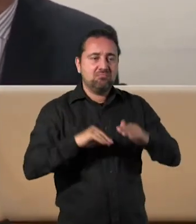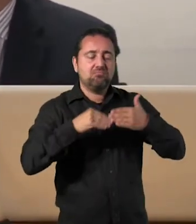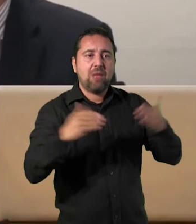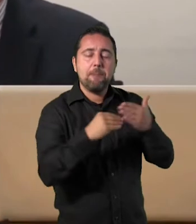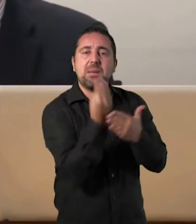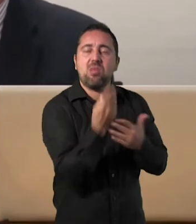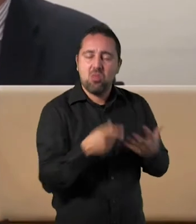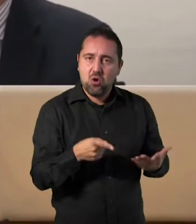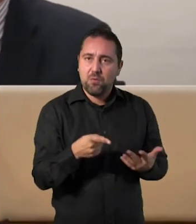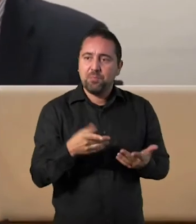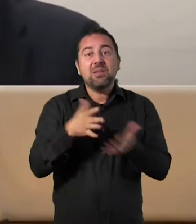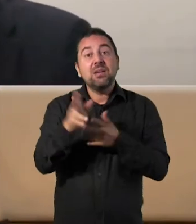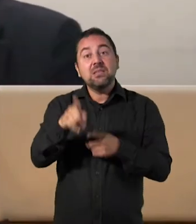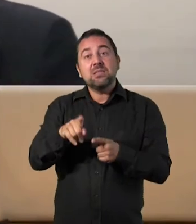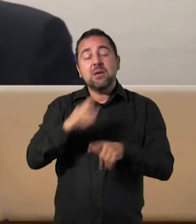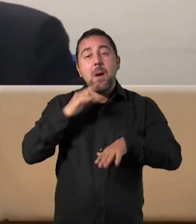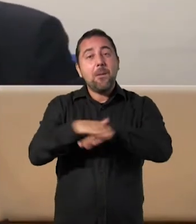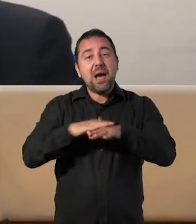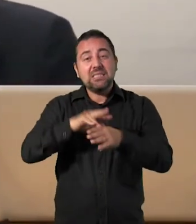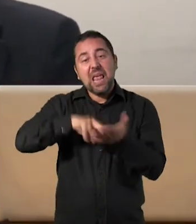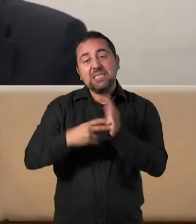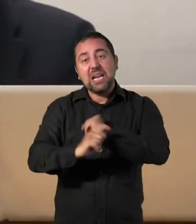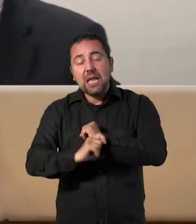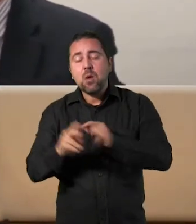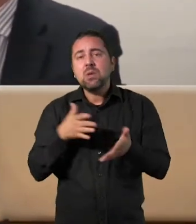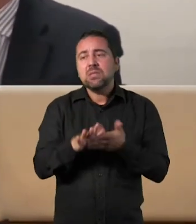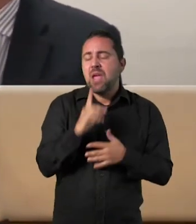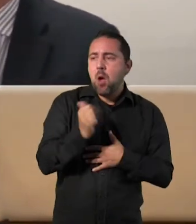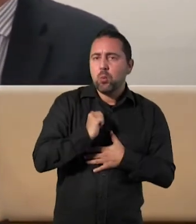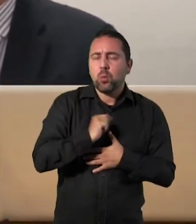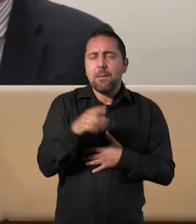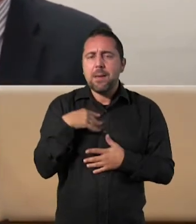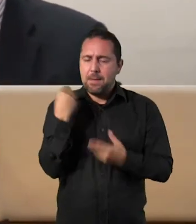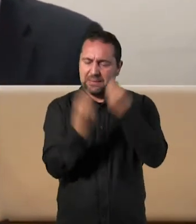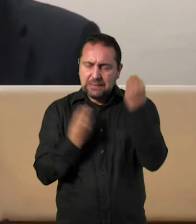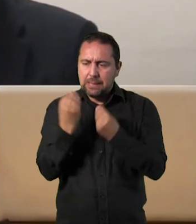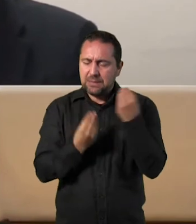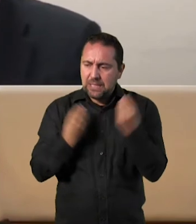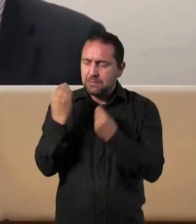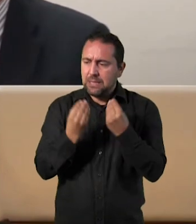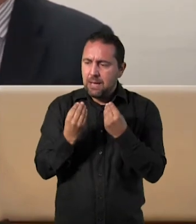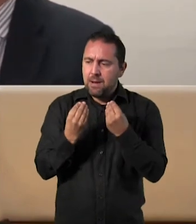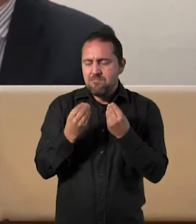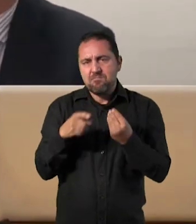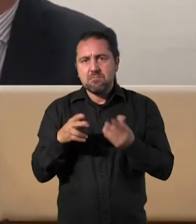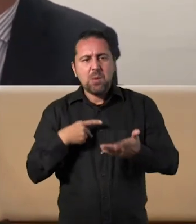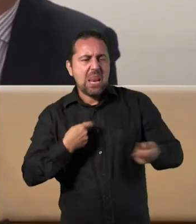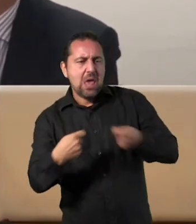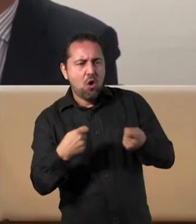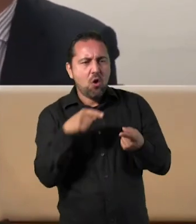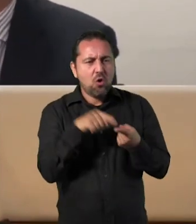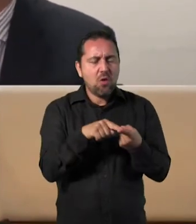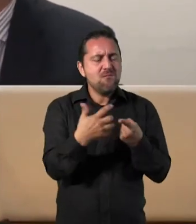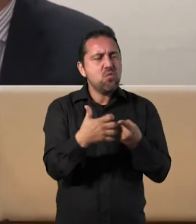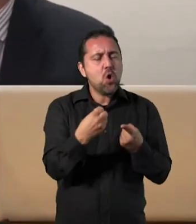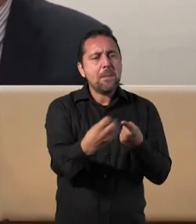a darle vueltas. Oye, ¿este negocio por qué está funcionando bien? O ¿este negocio por qué ha cerrado? O ¿este negocio por